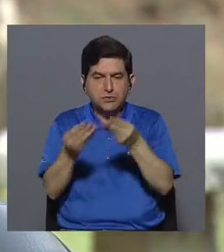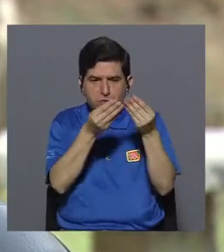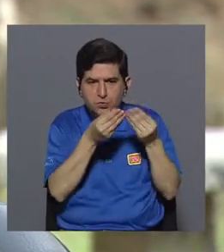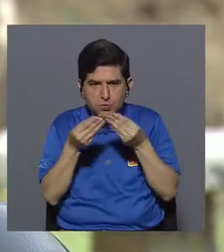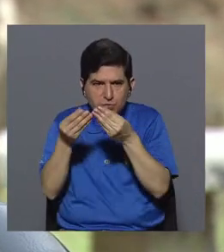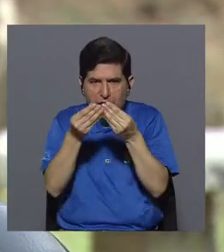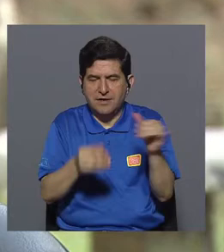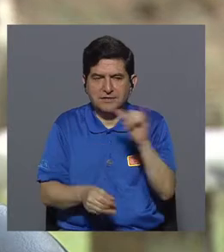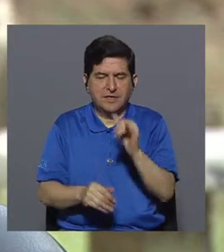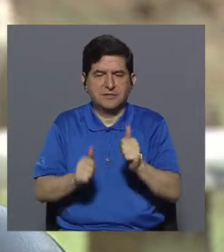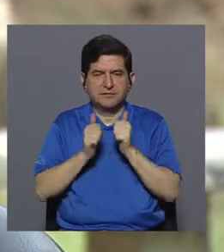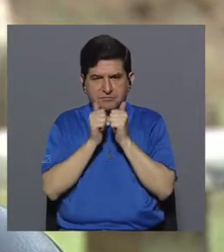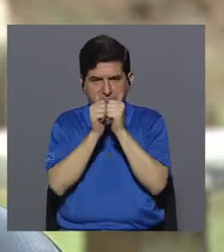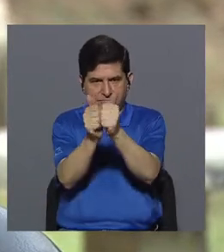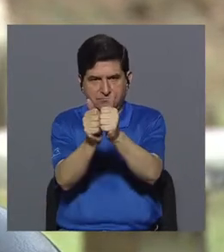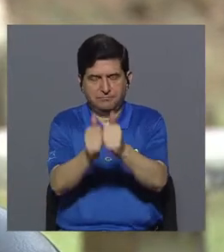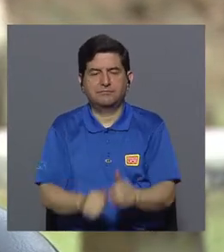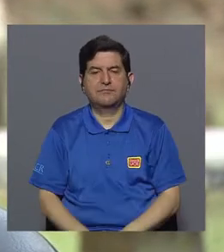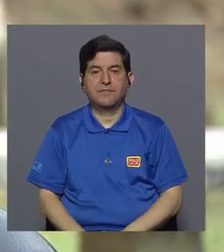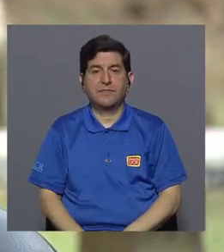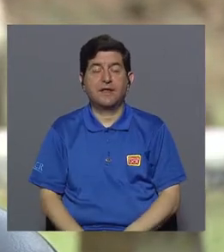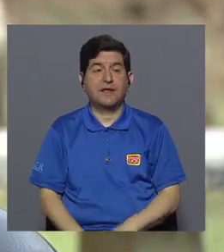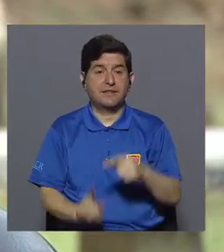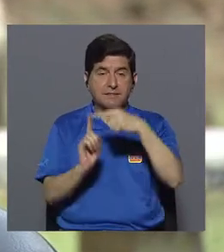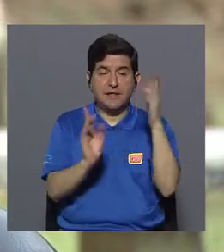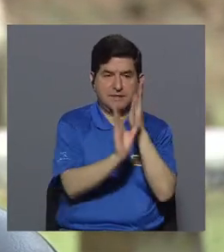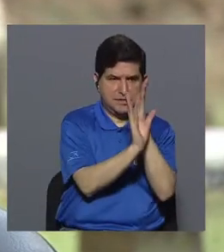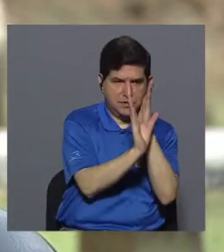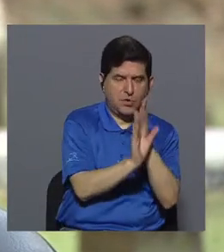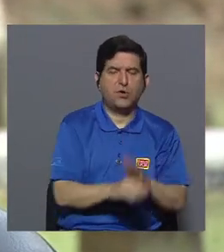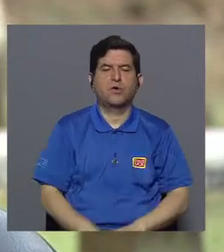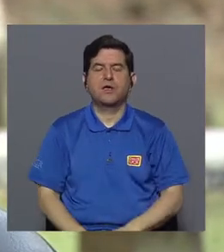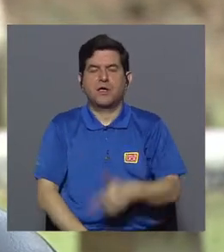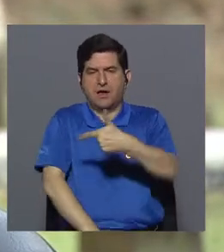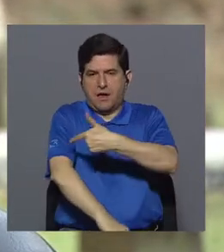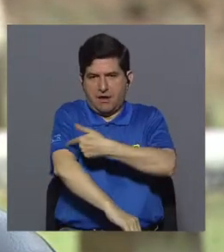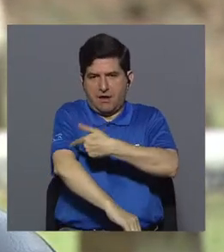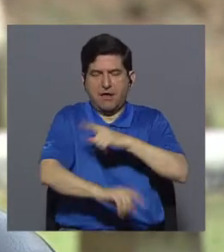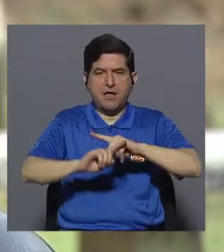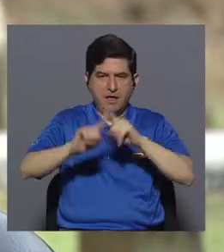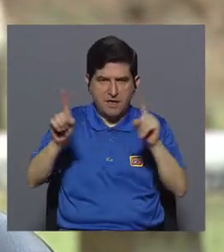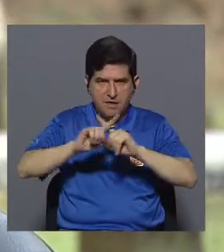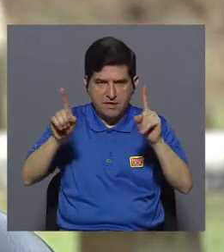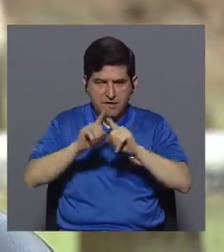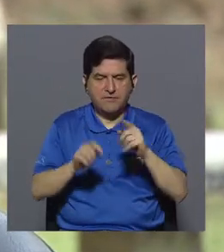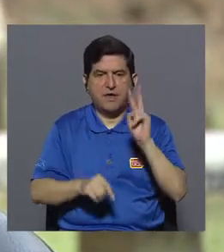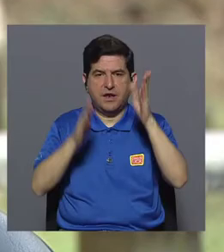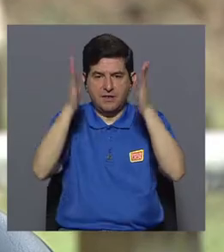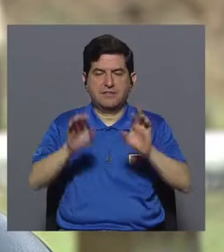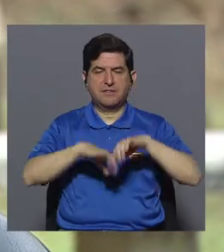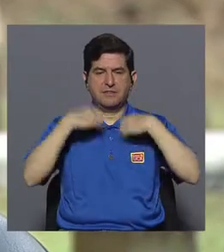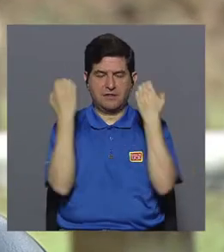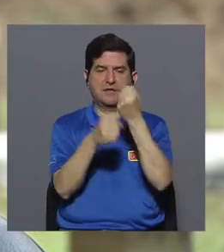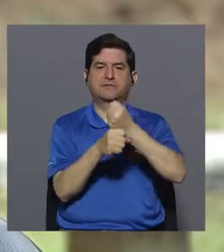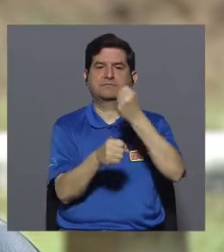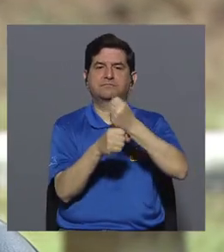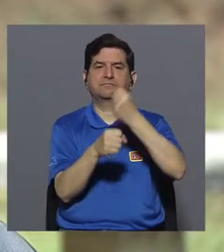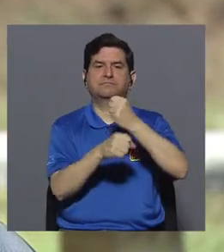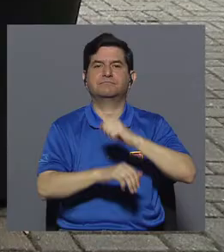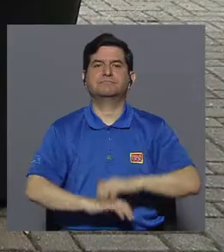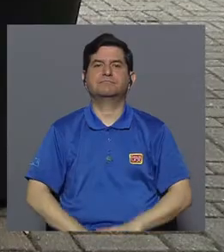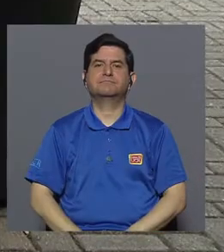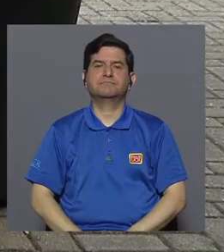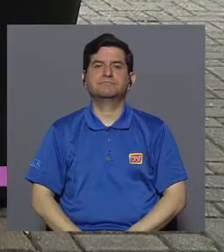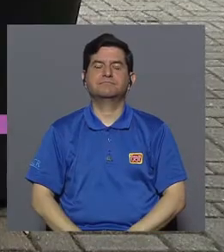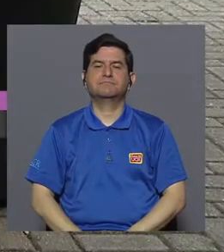otras sustancias, se le da igual el acompañamiento por parte de psicología, enfermería y los demás, este, compañeros del equipo de trabajo.